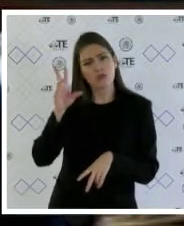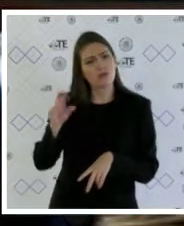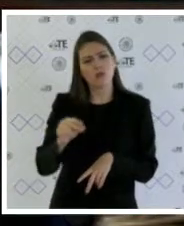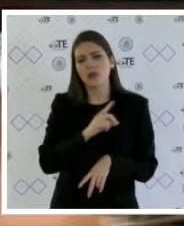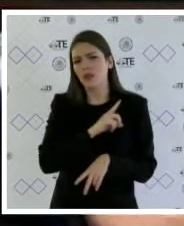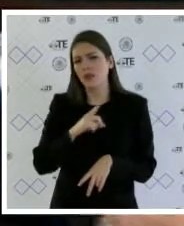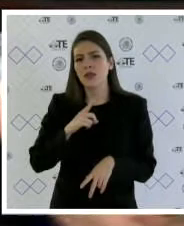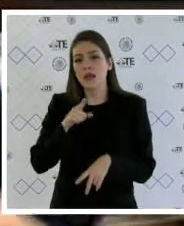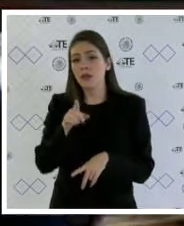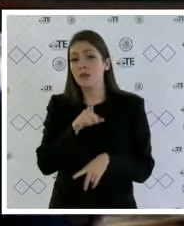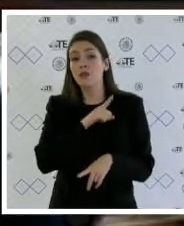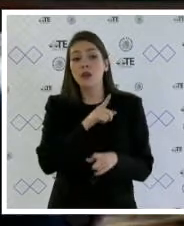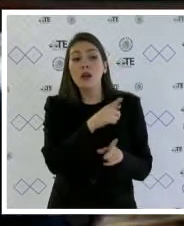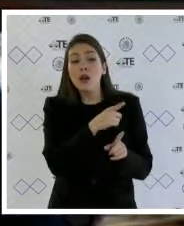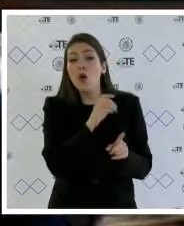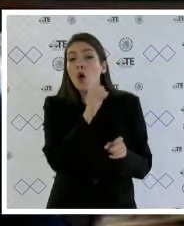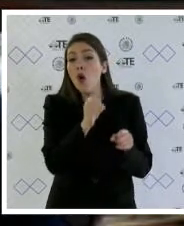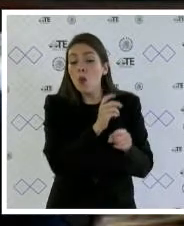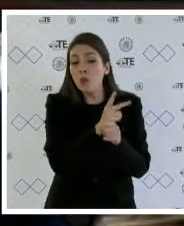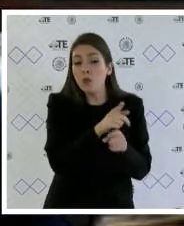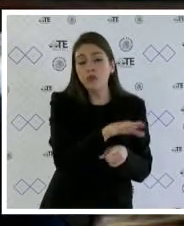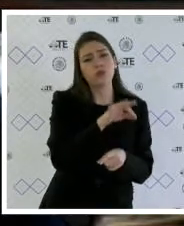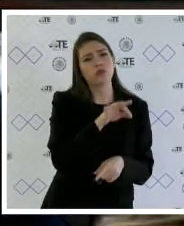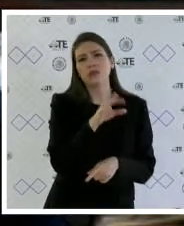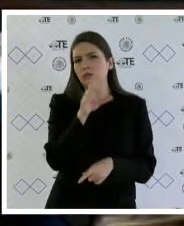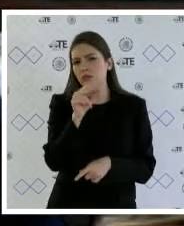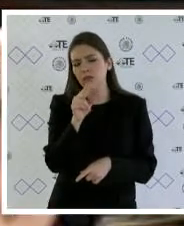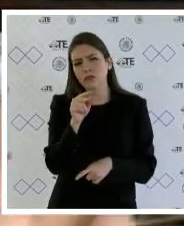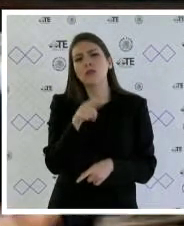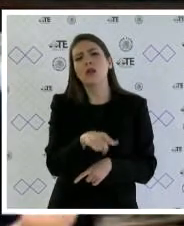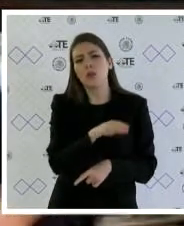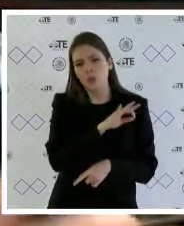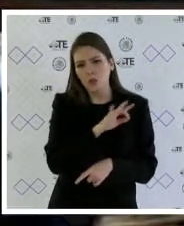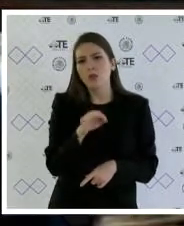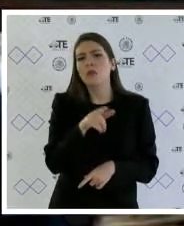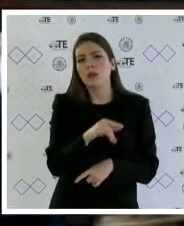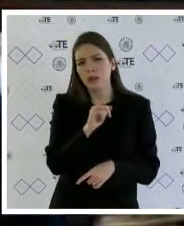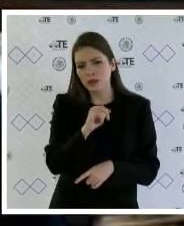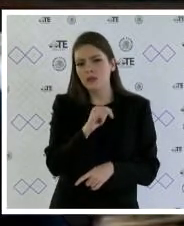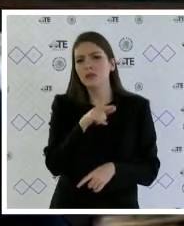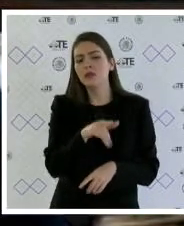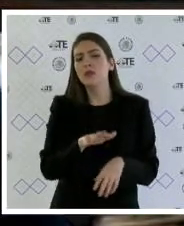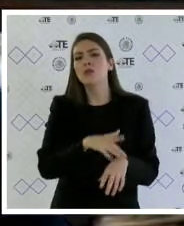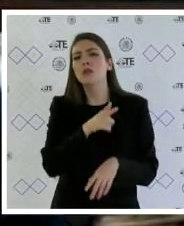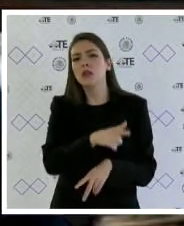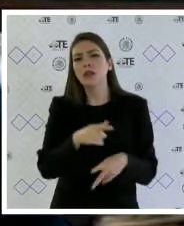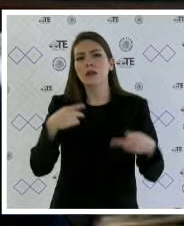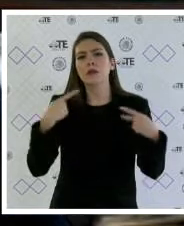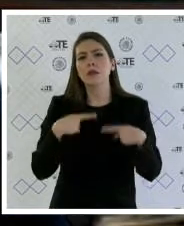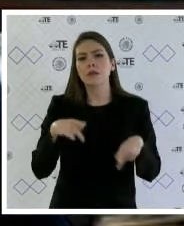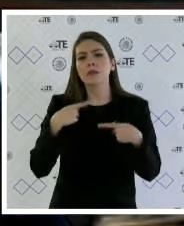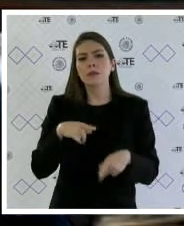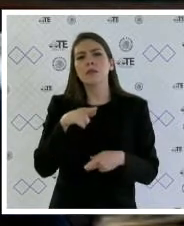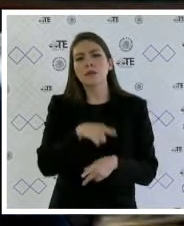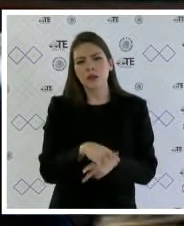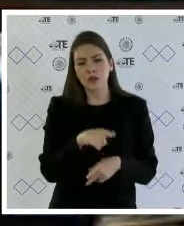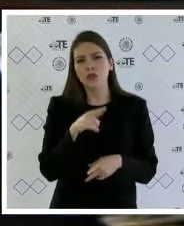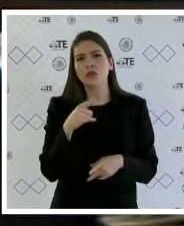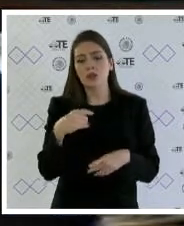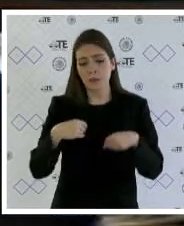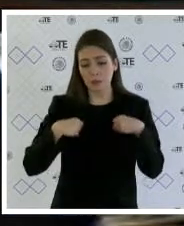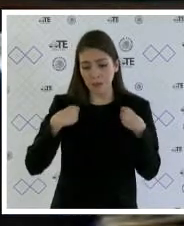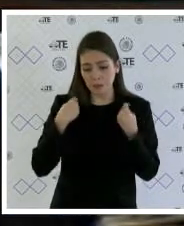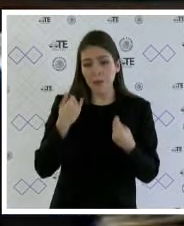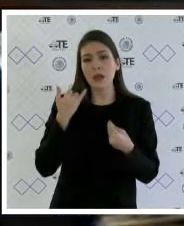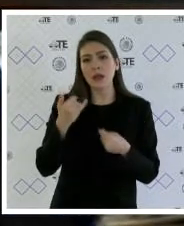caso de excepción y simplemente tiene interés jurídico para impugnar al ser un ciudadano y habitante de la correspondiente unidad territorial.